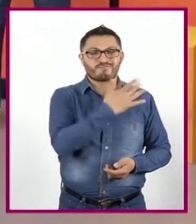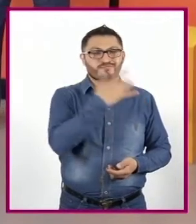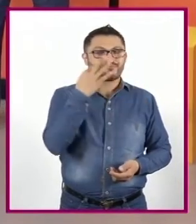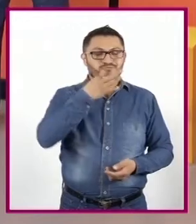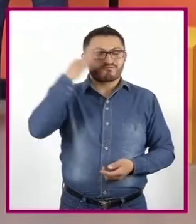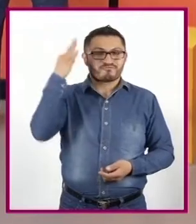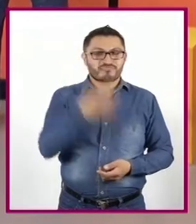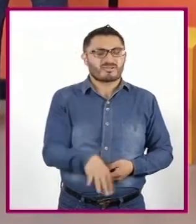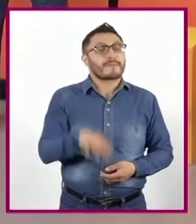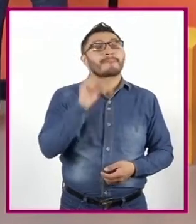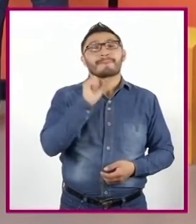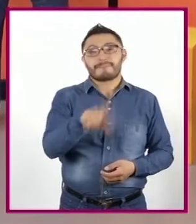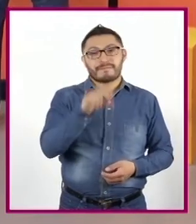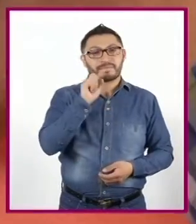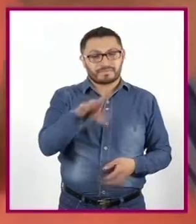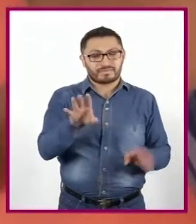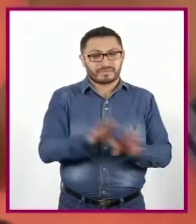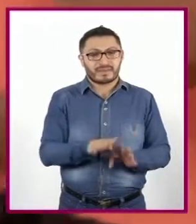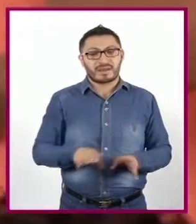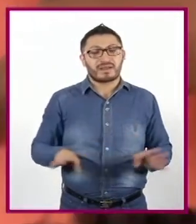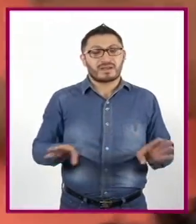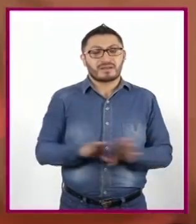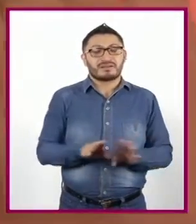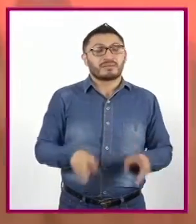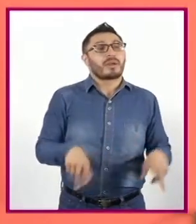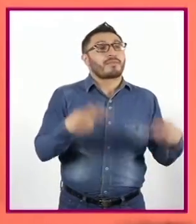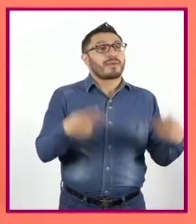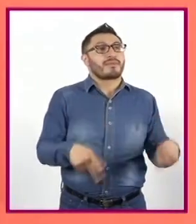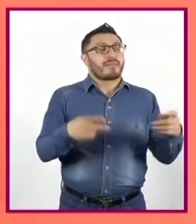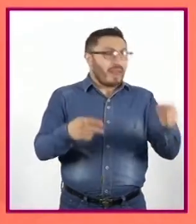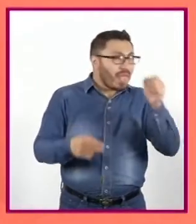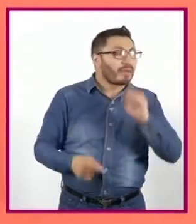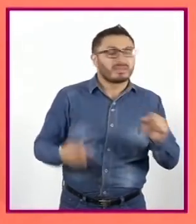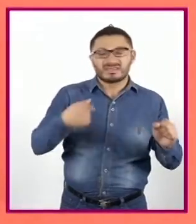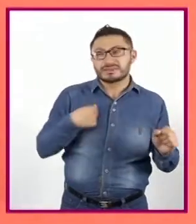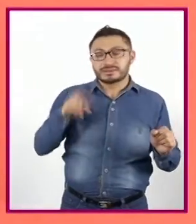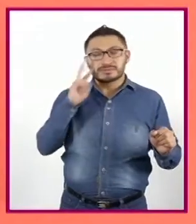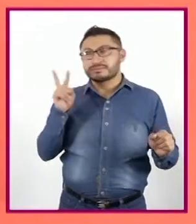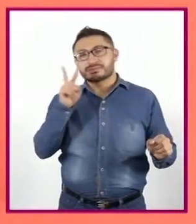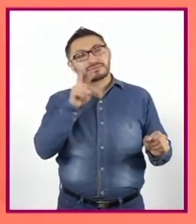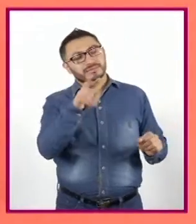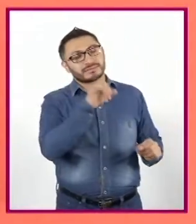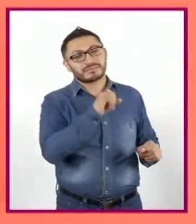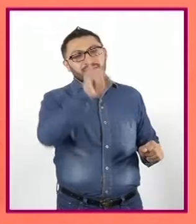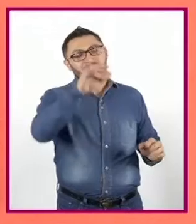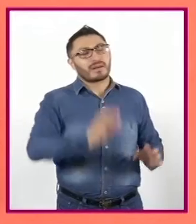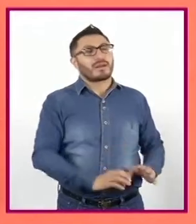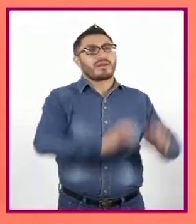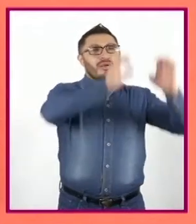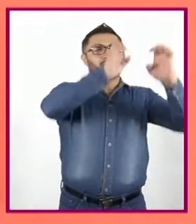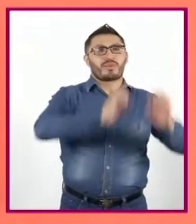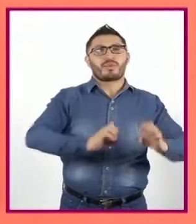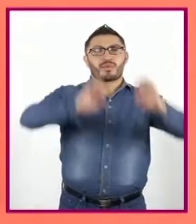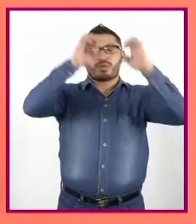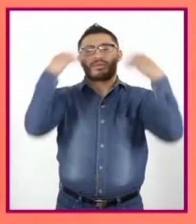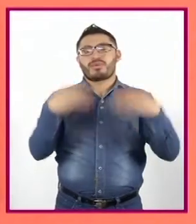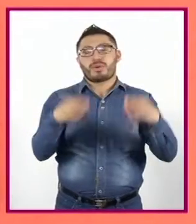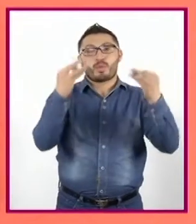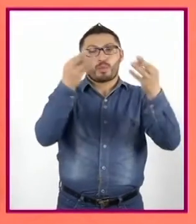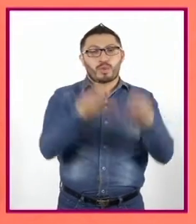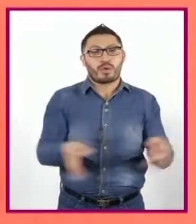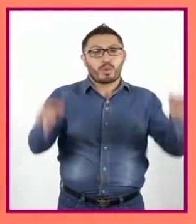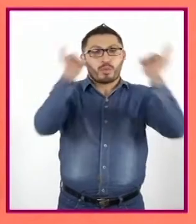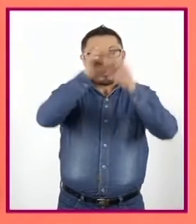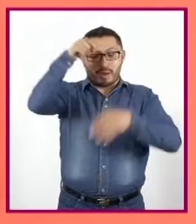Además Helado Lleve su helado Observo a lo lejos los edificios emblemáticos de